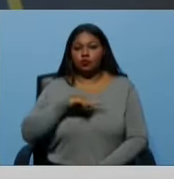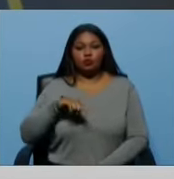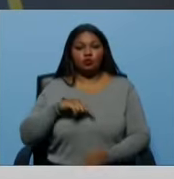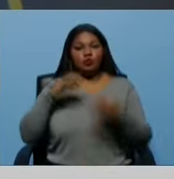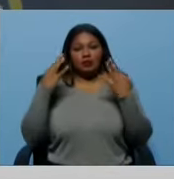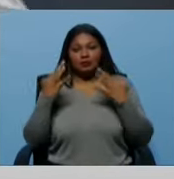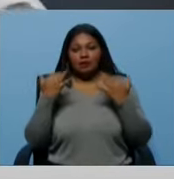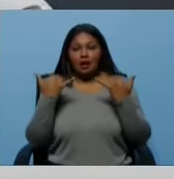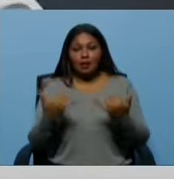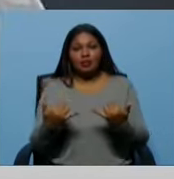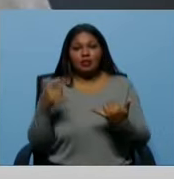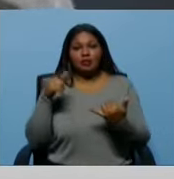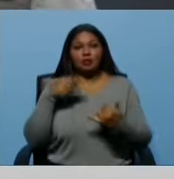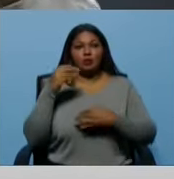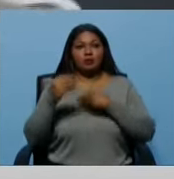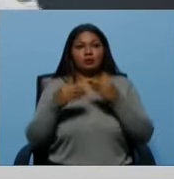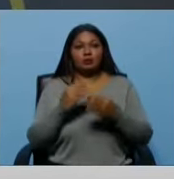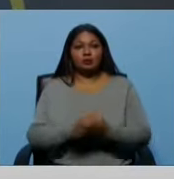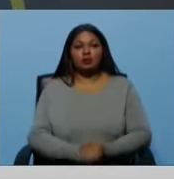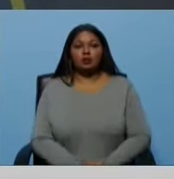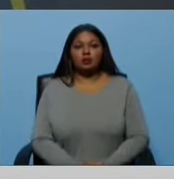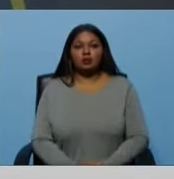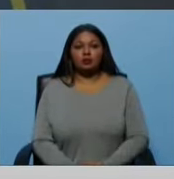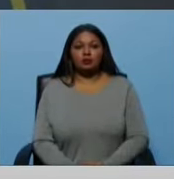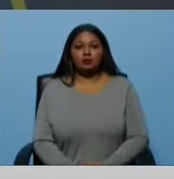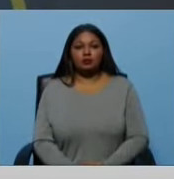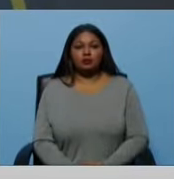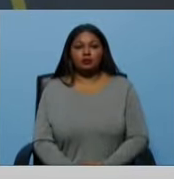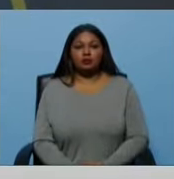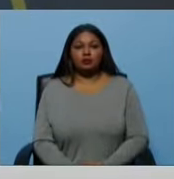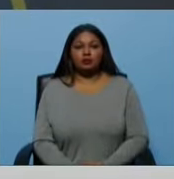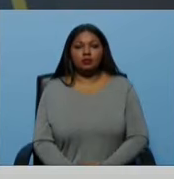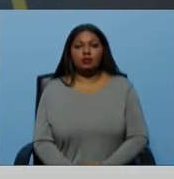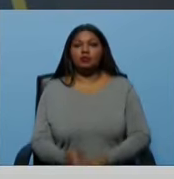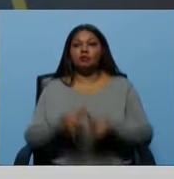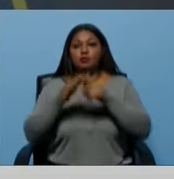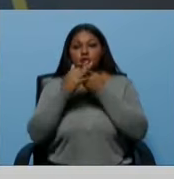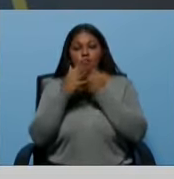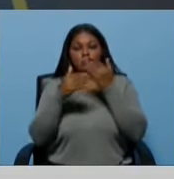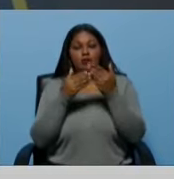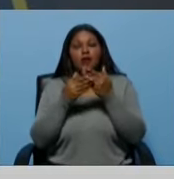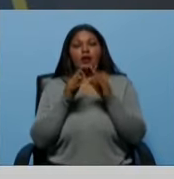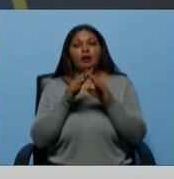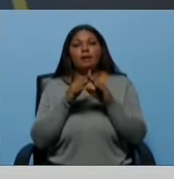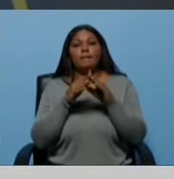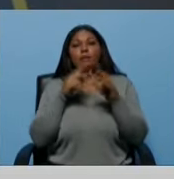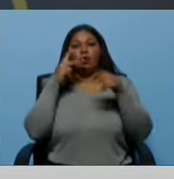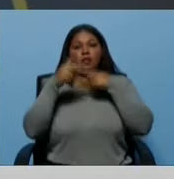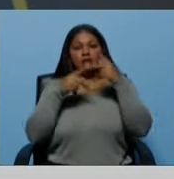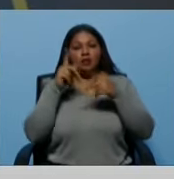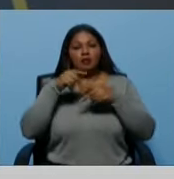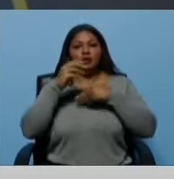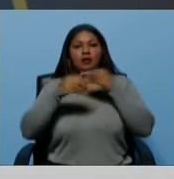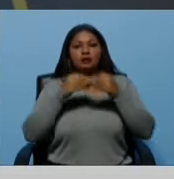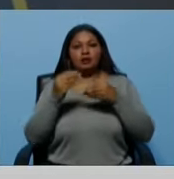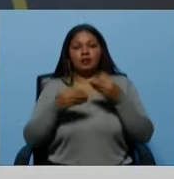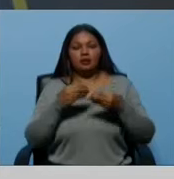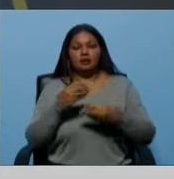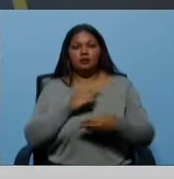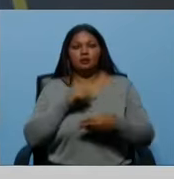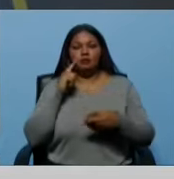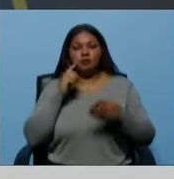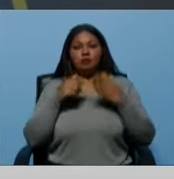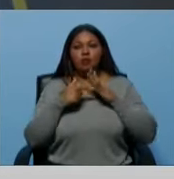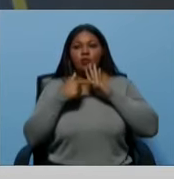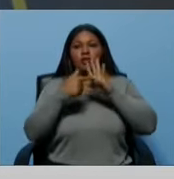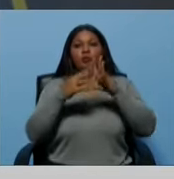hay que confluyen causas para que se dé un momento político determinado y creo que este es el momento en que saquemos todos